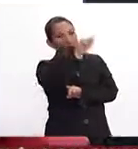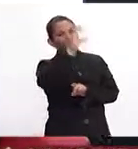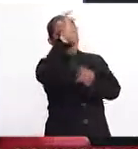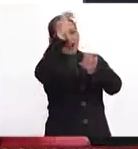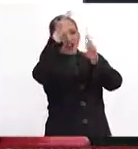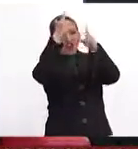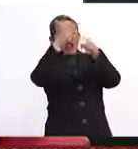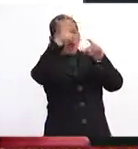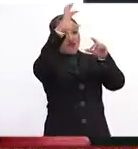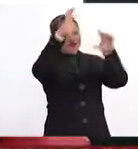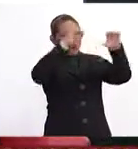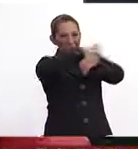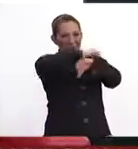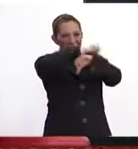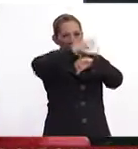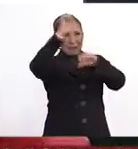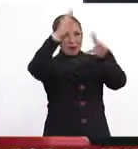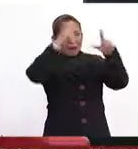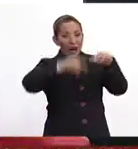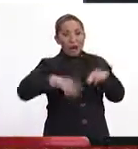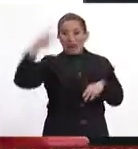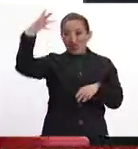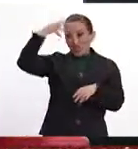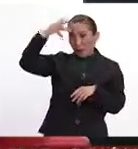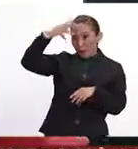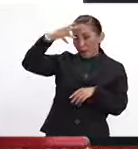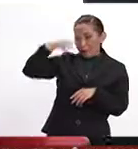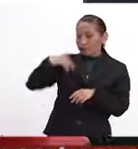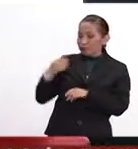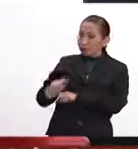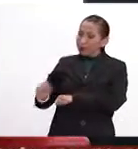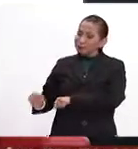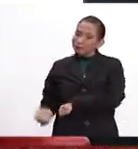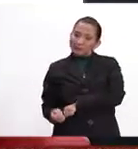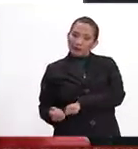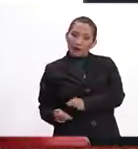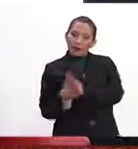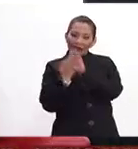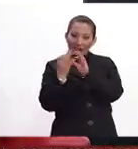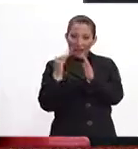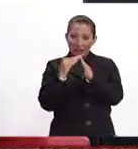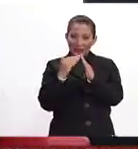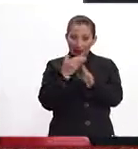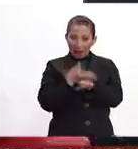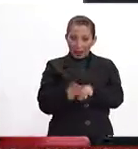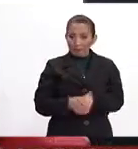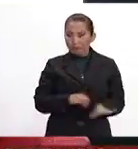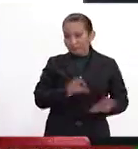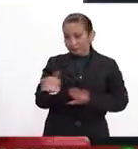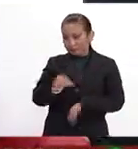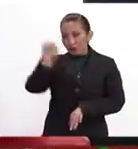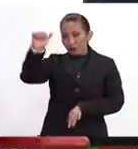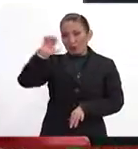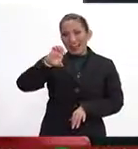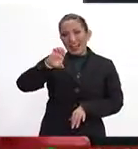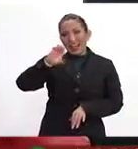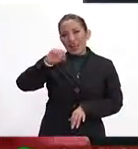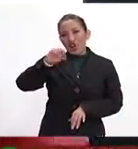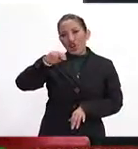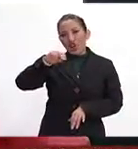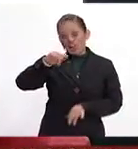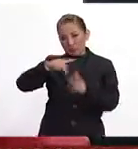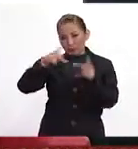las ventanas rotas, entonces es Donald Trump jugando golf frente a la Casa Blanca, ¿no? Y otra, la del Economist es